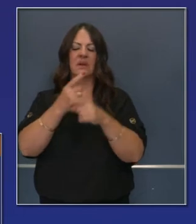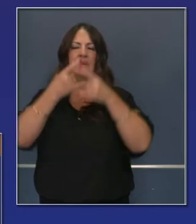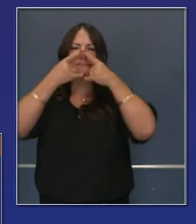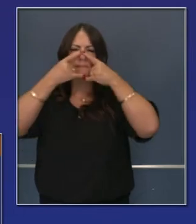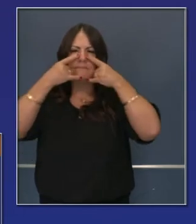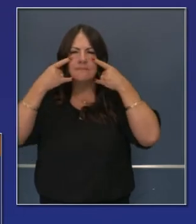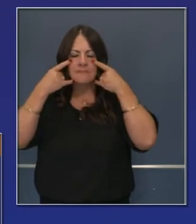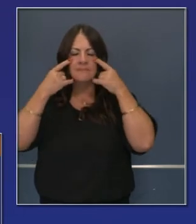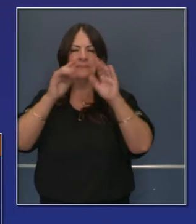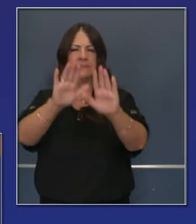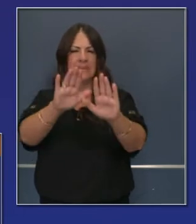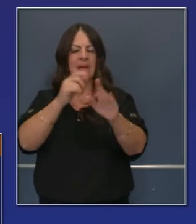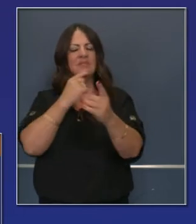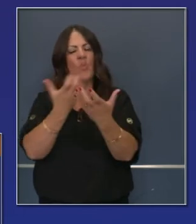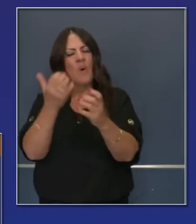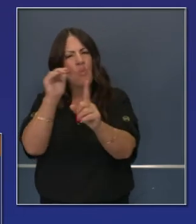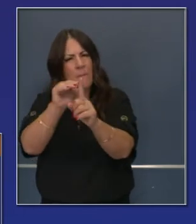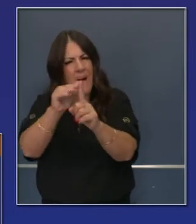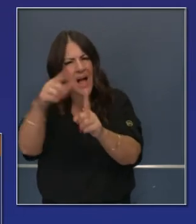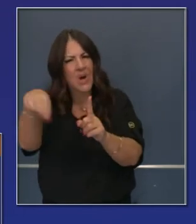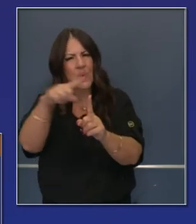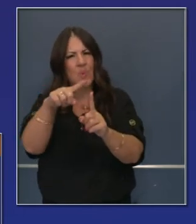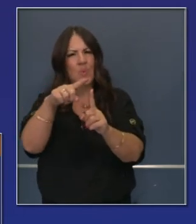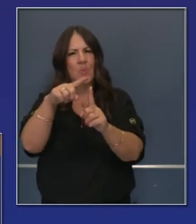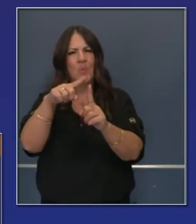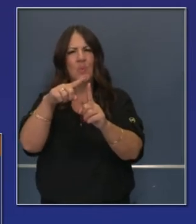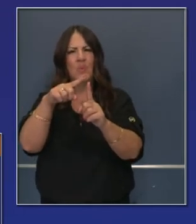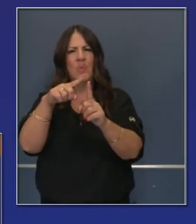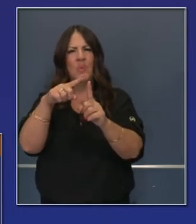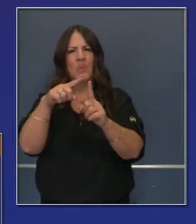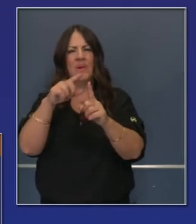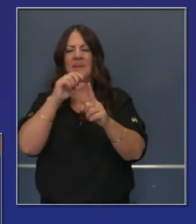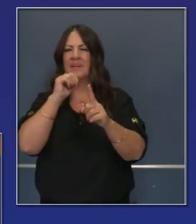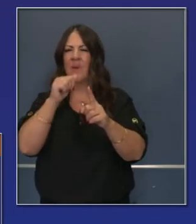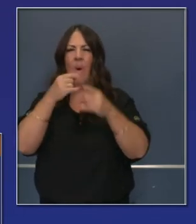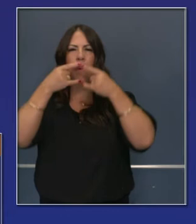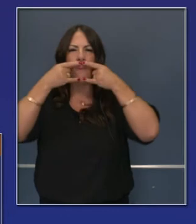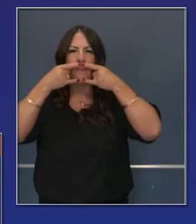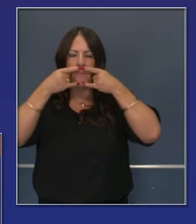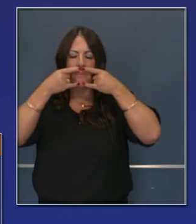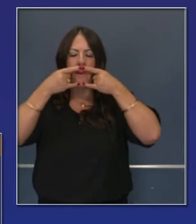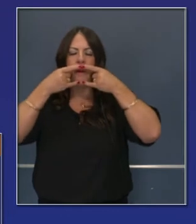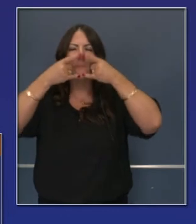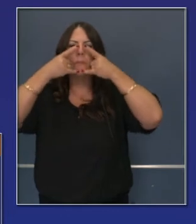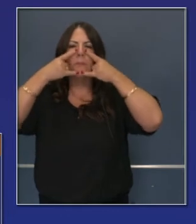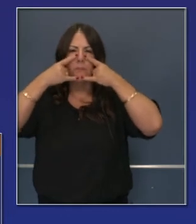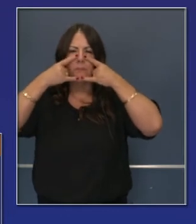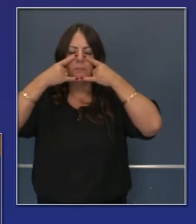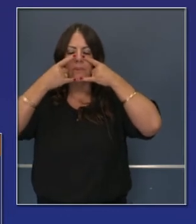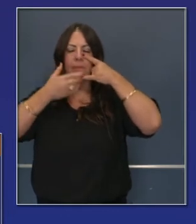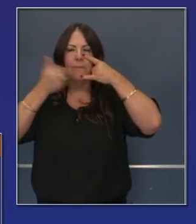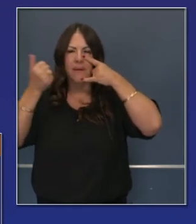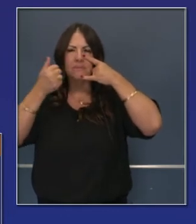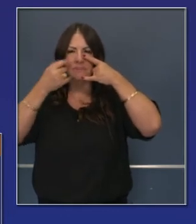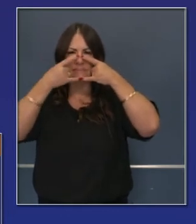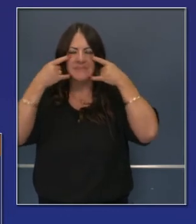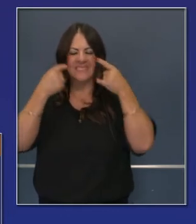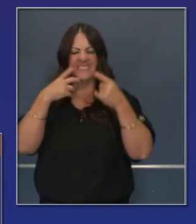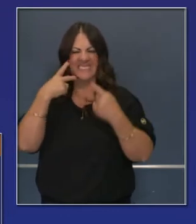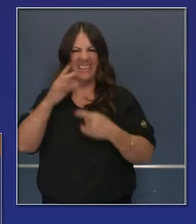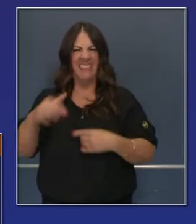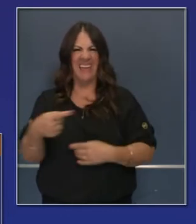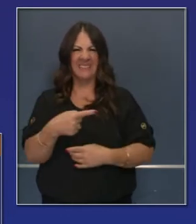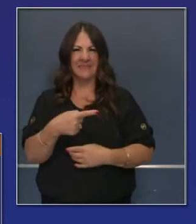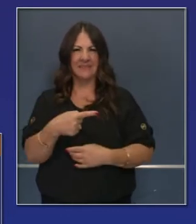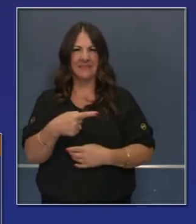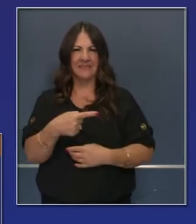Todo eso es parte de la vida. No es para criticar o regañar a nadie, pero les recuerdo que esta no es la forma de ponérsela. Esta sí. De